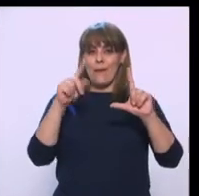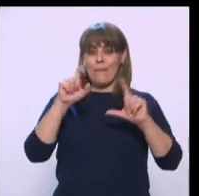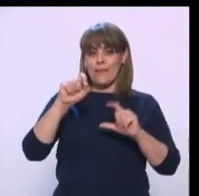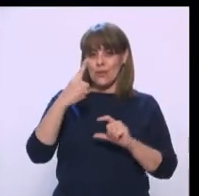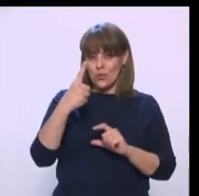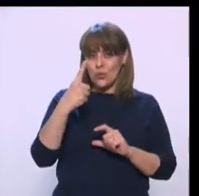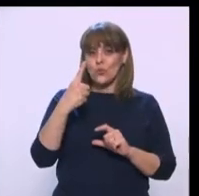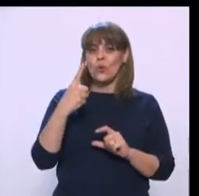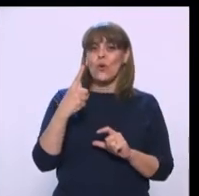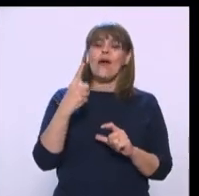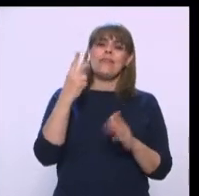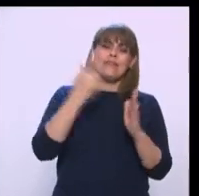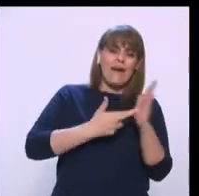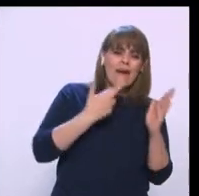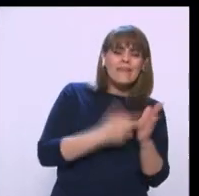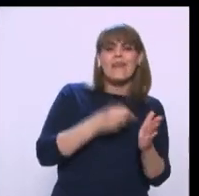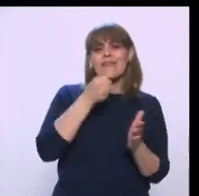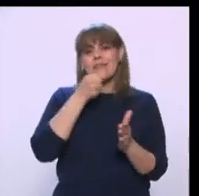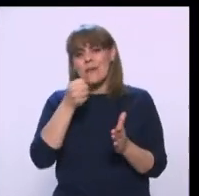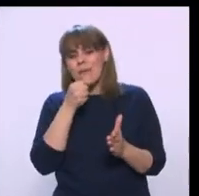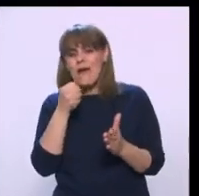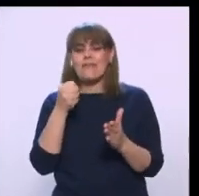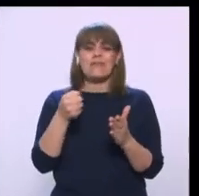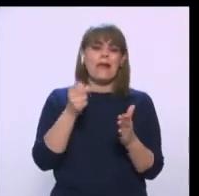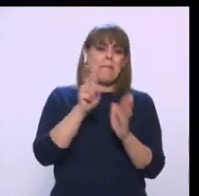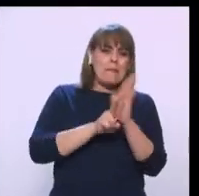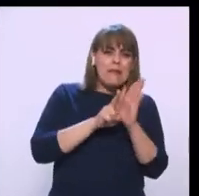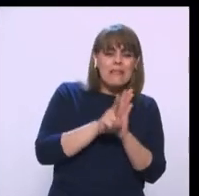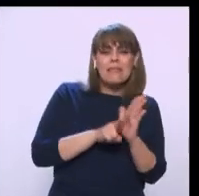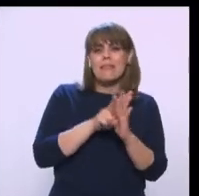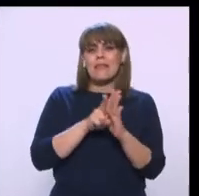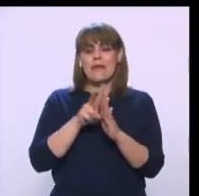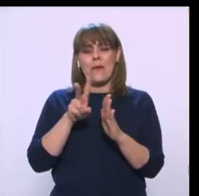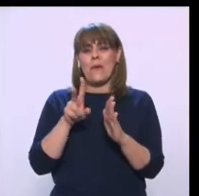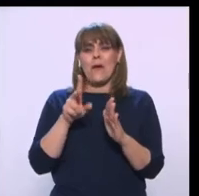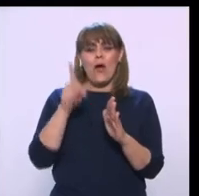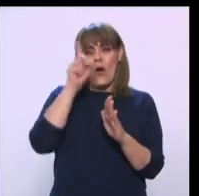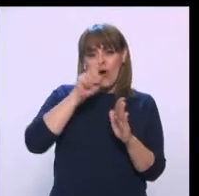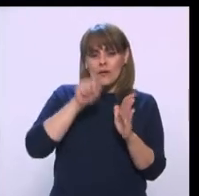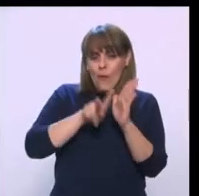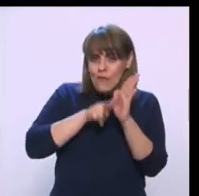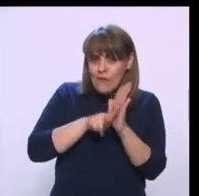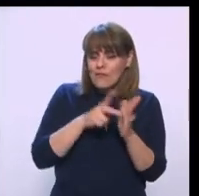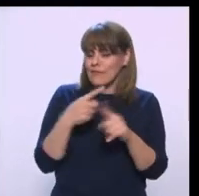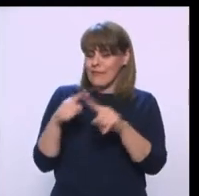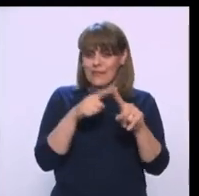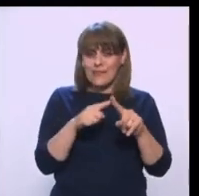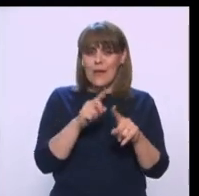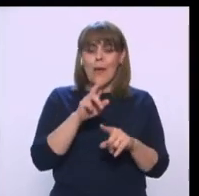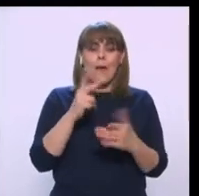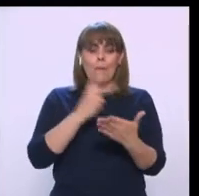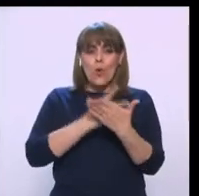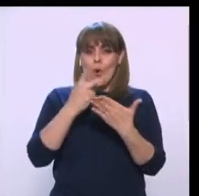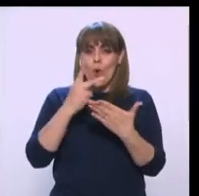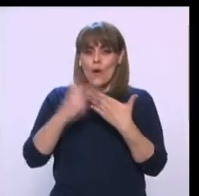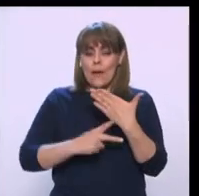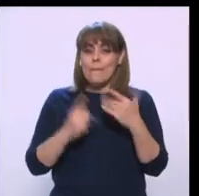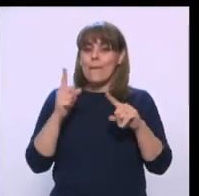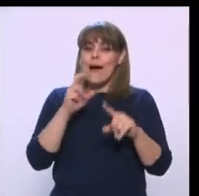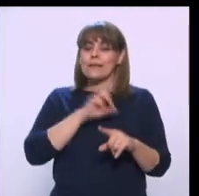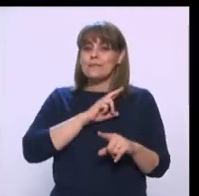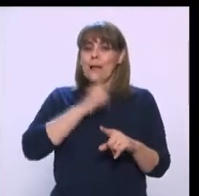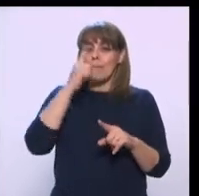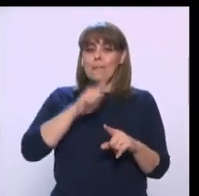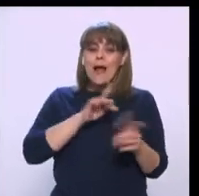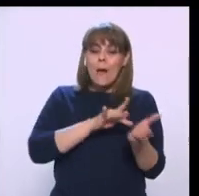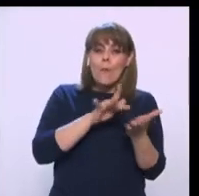reportajes, conciertos, tutoriales, documentales, películas, pero además un programa especial para apoyar a los productores de Zempasúchil aquí en la